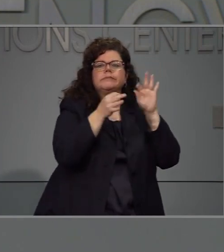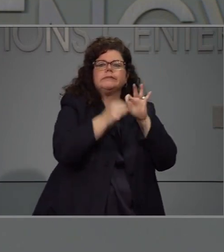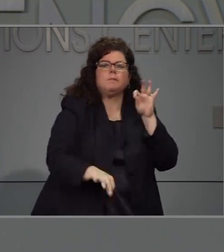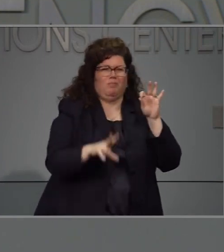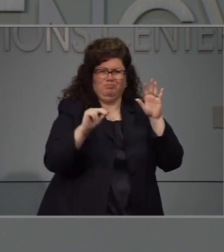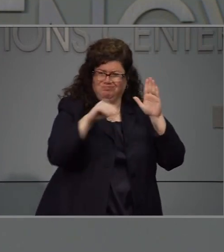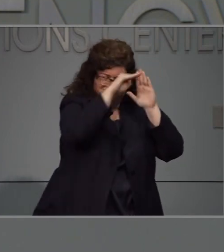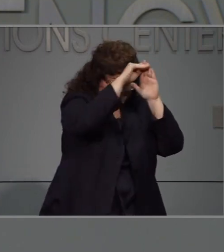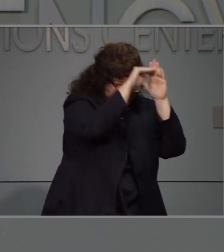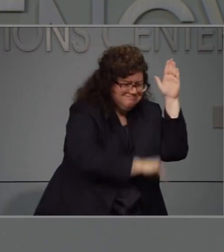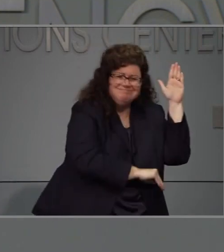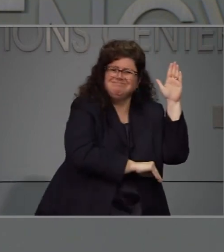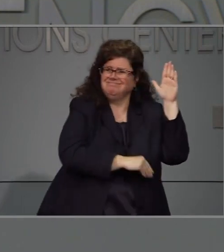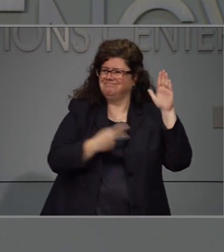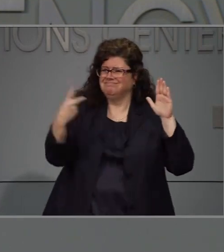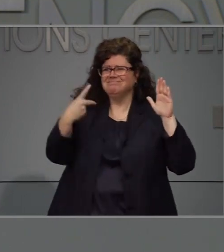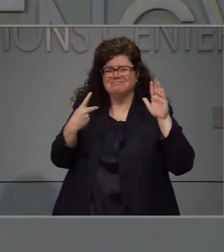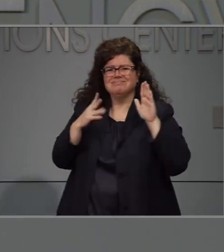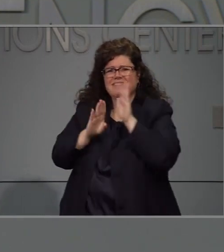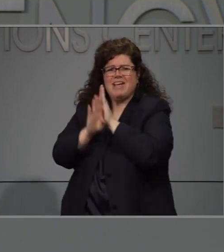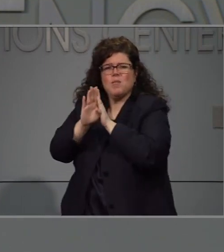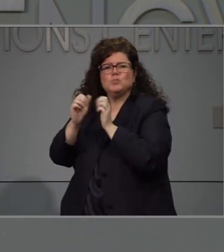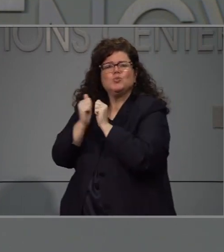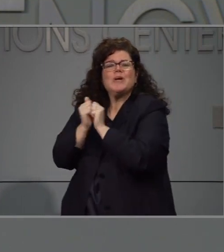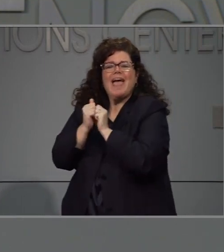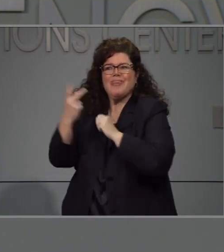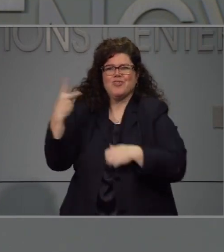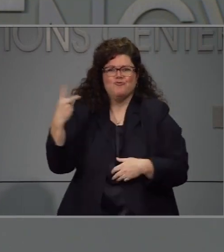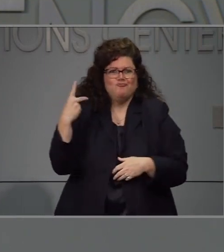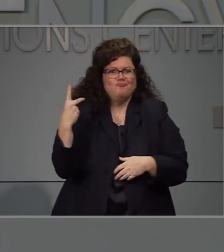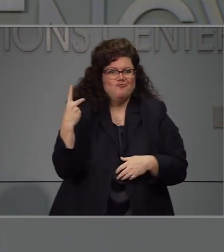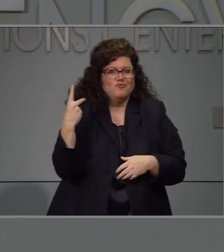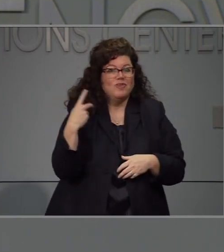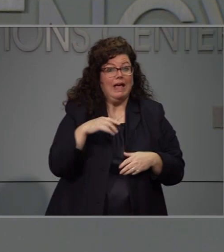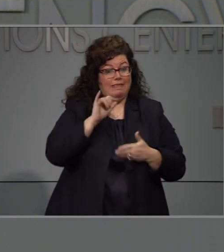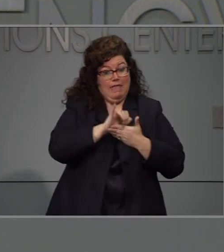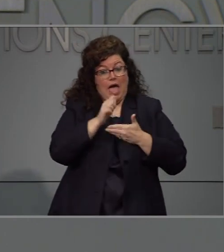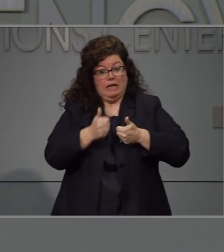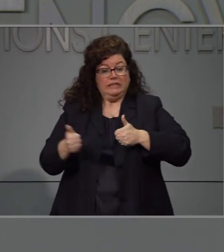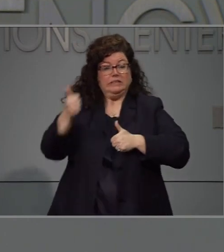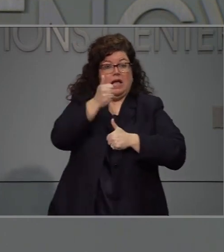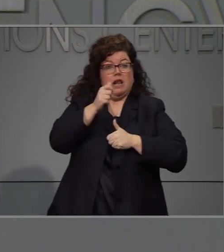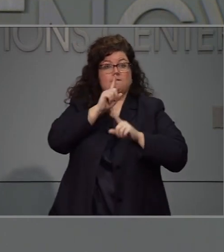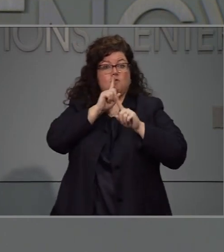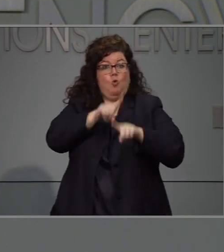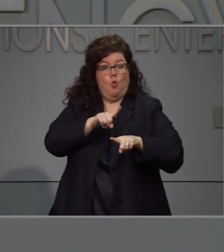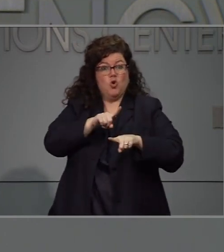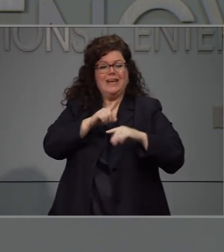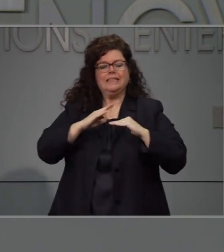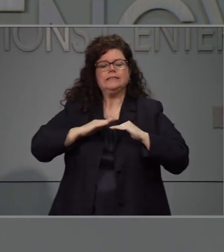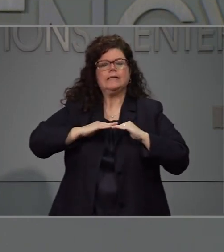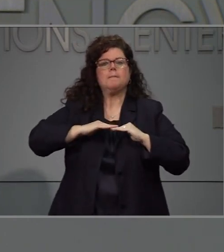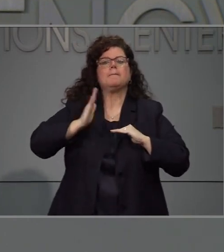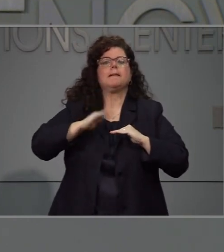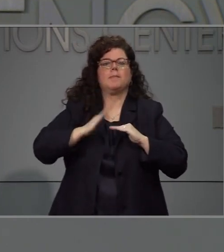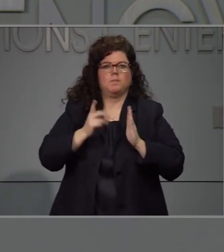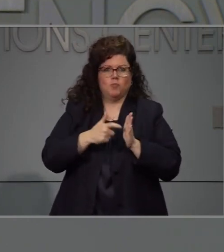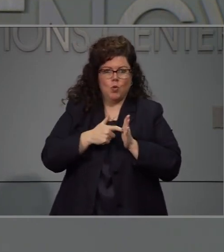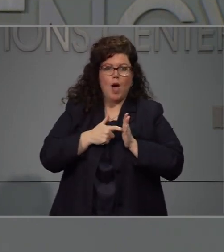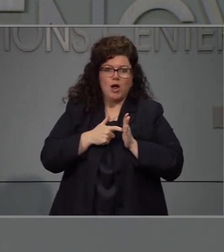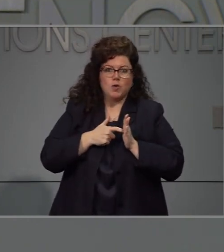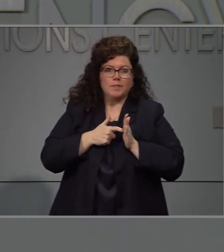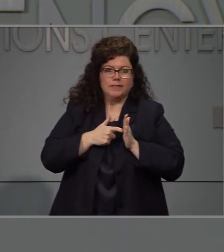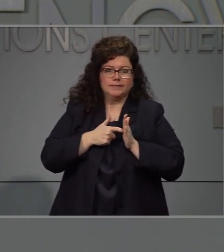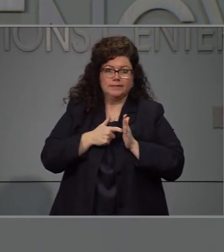Fue desarrollado de una manera en colaboración. Nuevamente esta orden ejecutiva establece el la